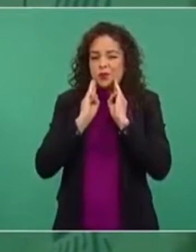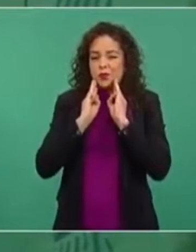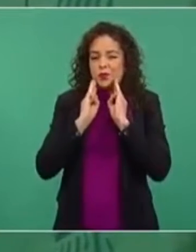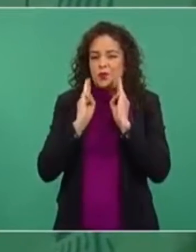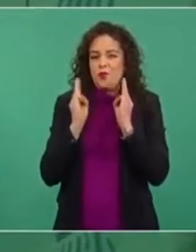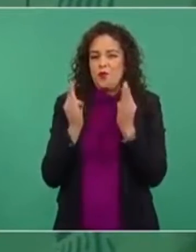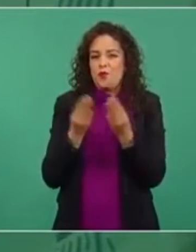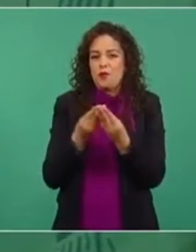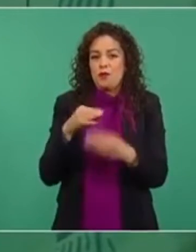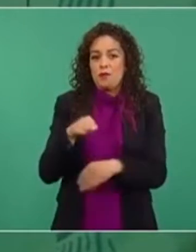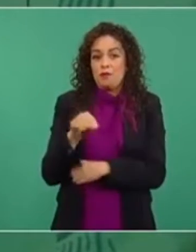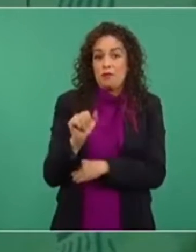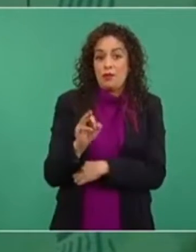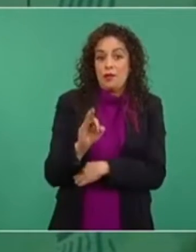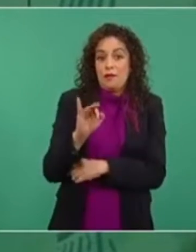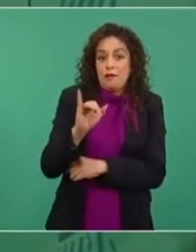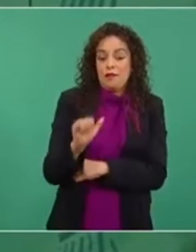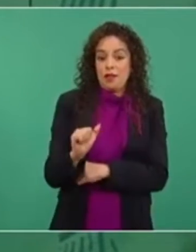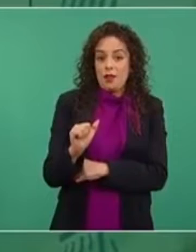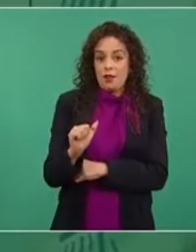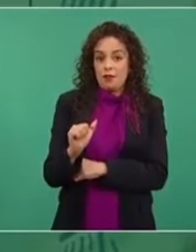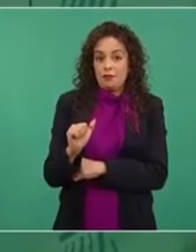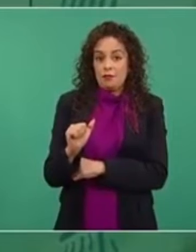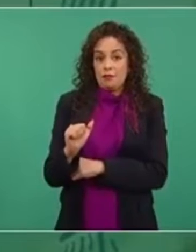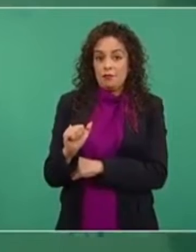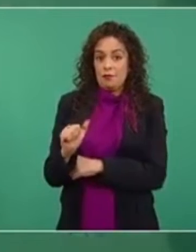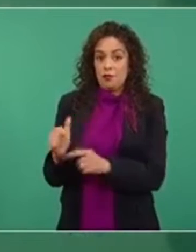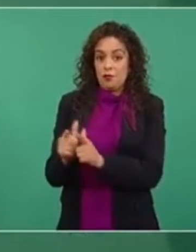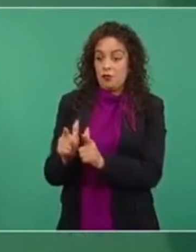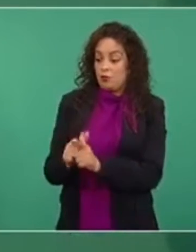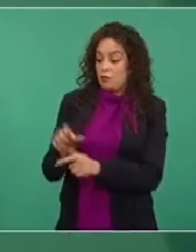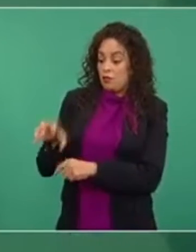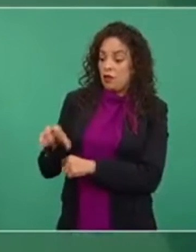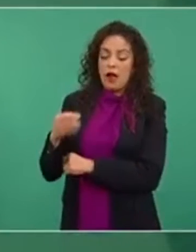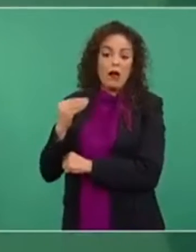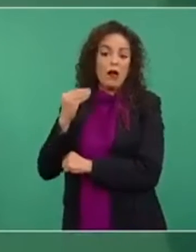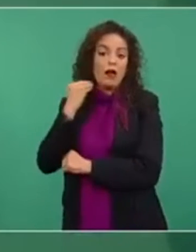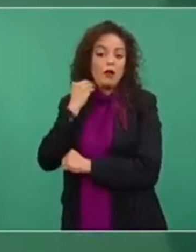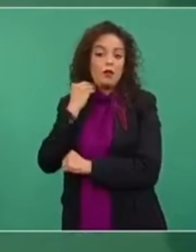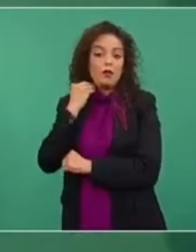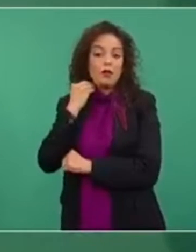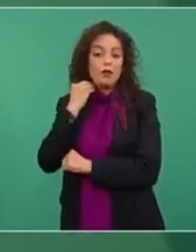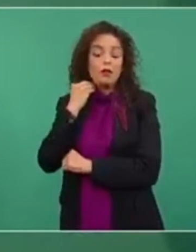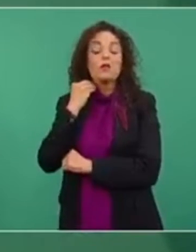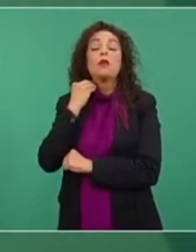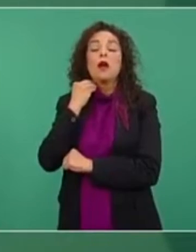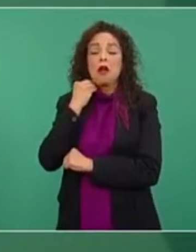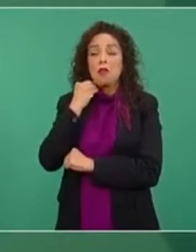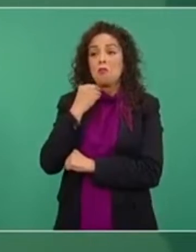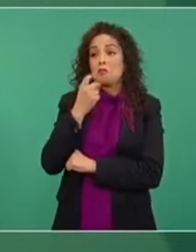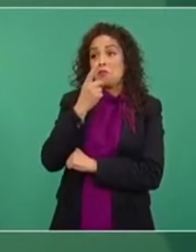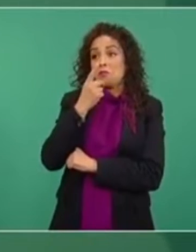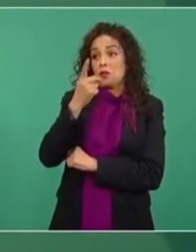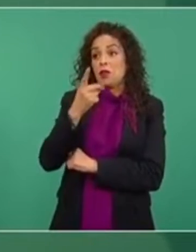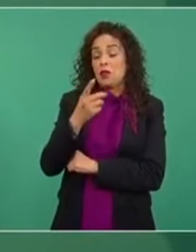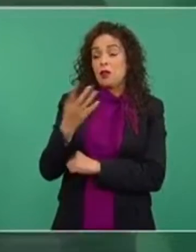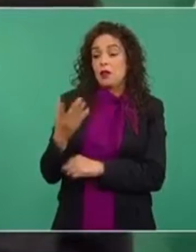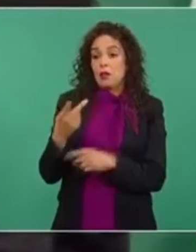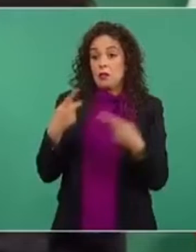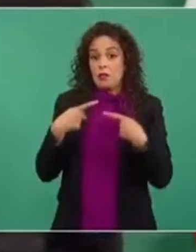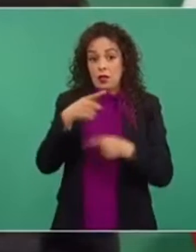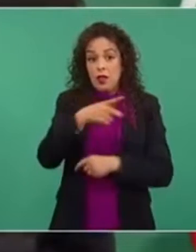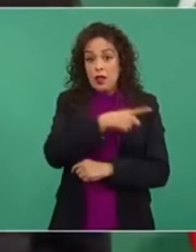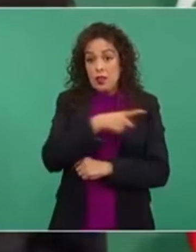abogados que notificaban supuestamente a quienes tenían